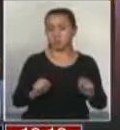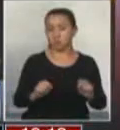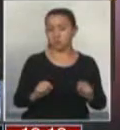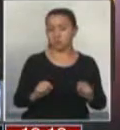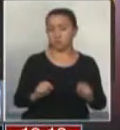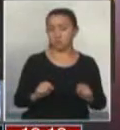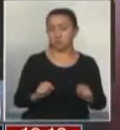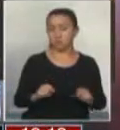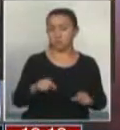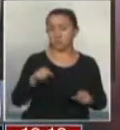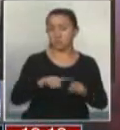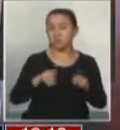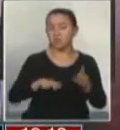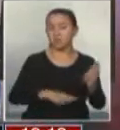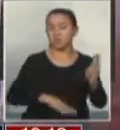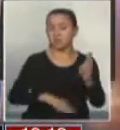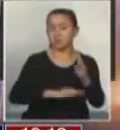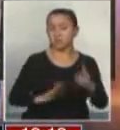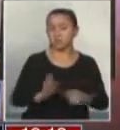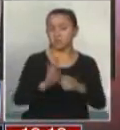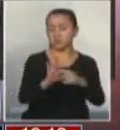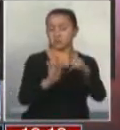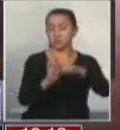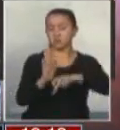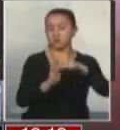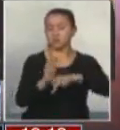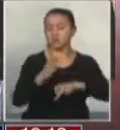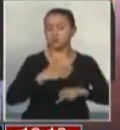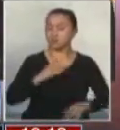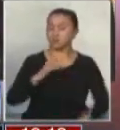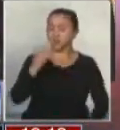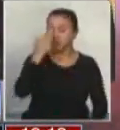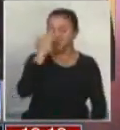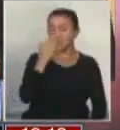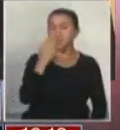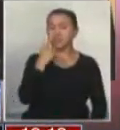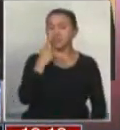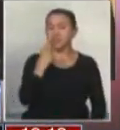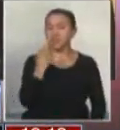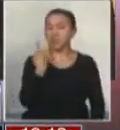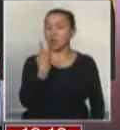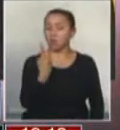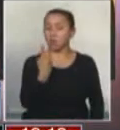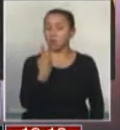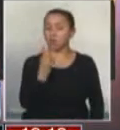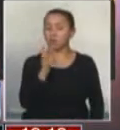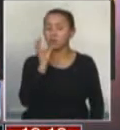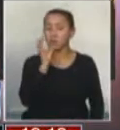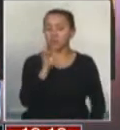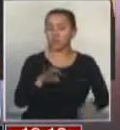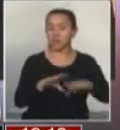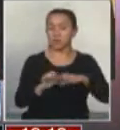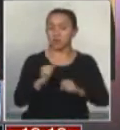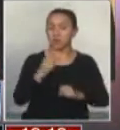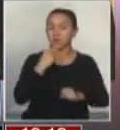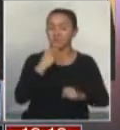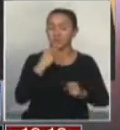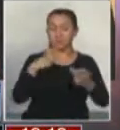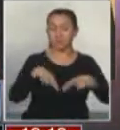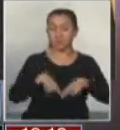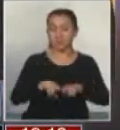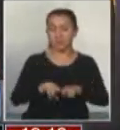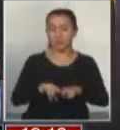Y, digamos, esta es la base de la presentación de este proyecto. Yo desde el día uno señalé que el acuerdo de vida en pareja